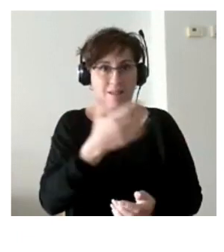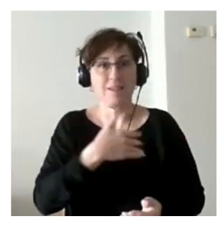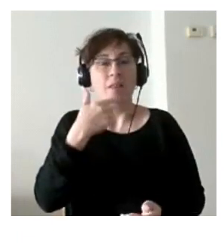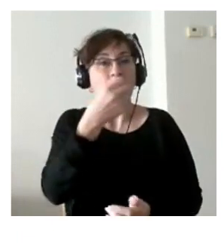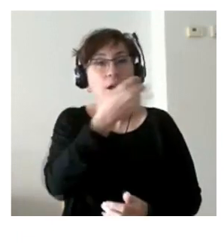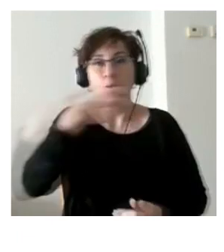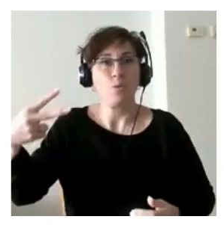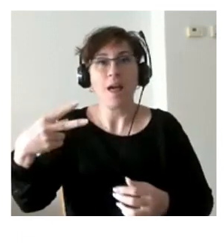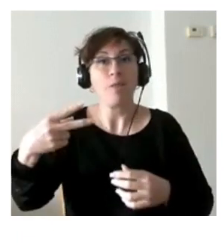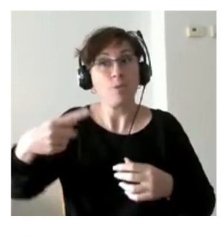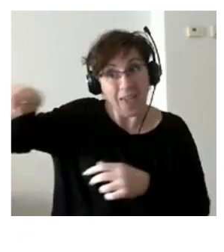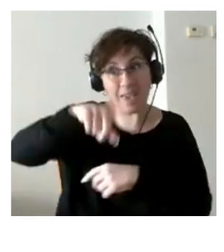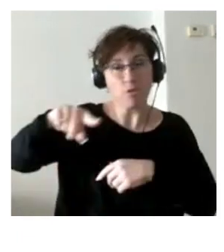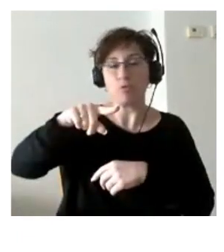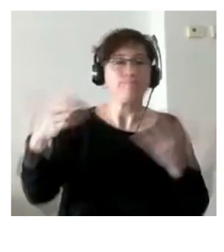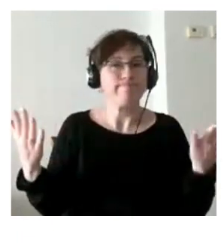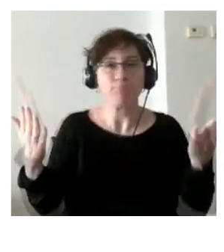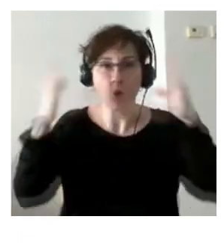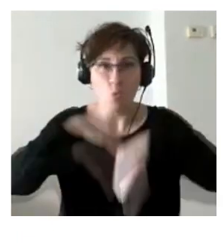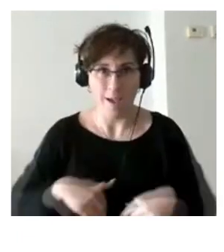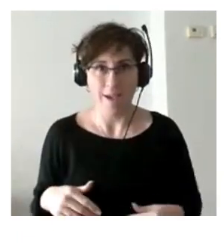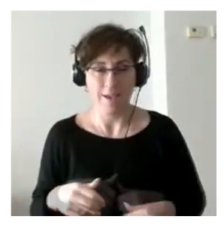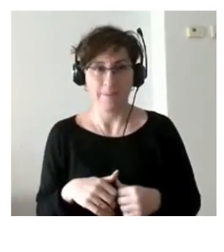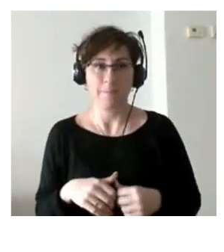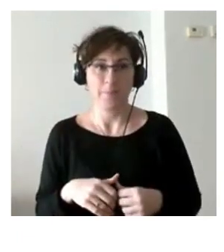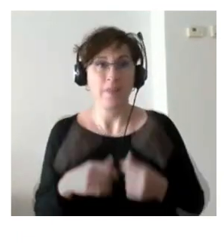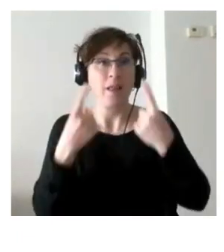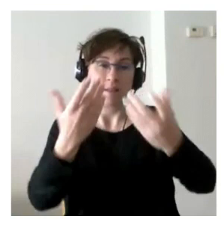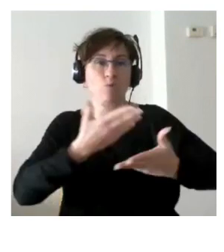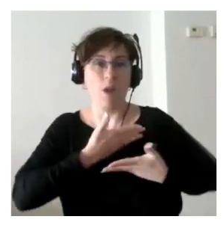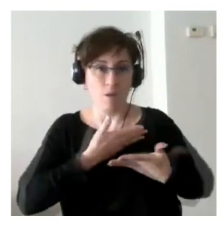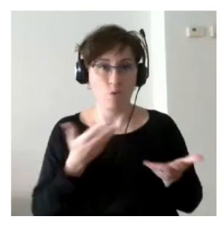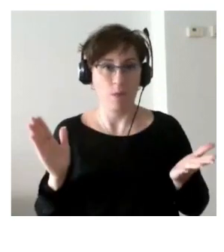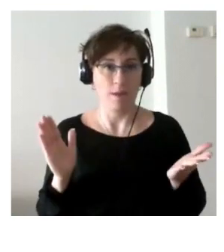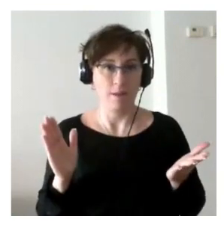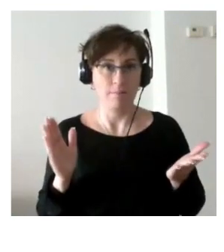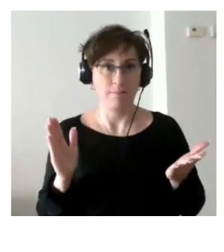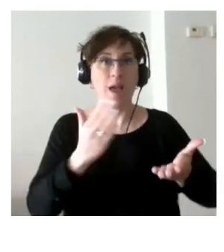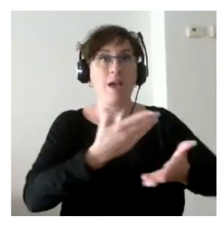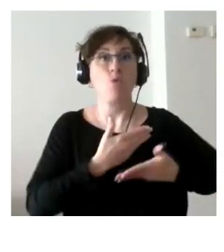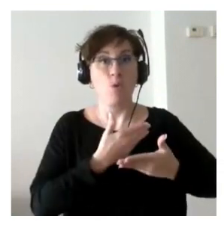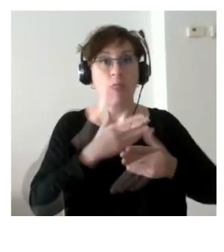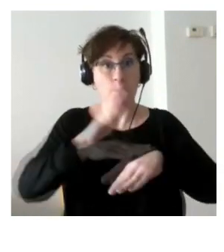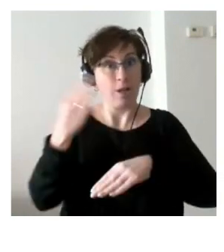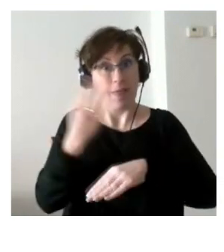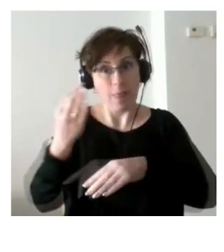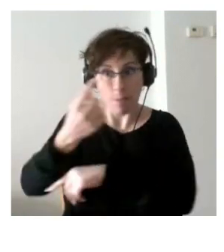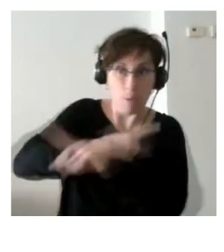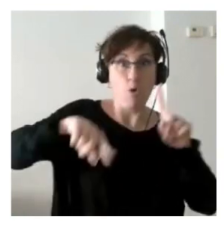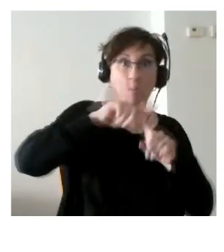sobre todo no lo recogen ellos entonces necesitamos ayuda y necesitamos ayuda comunitaria precisamente porque tienen que retornar ahí